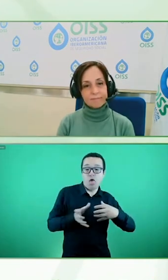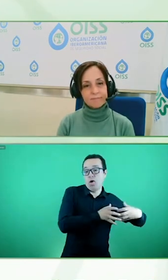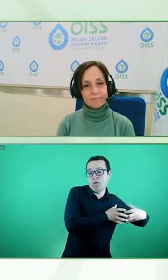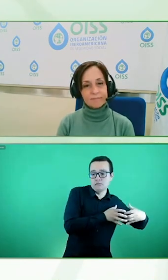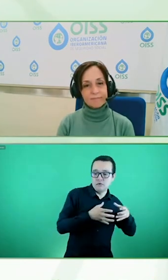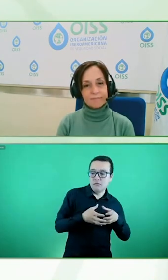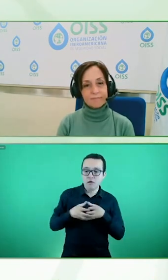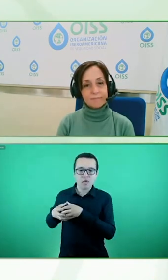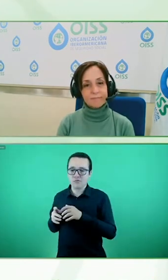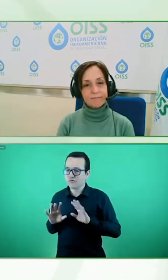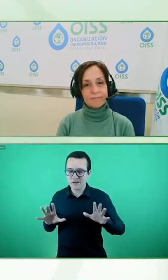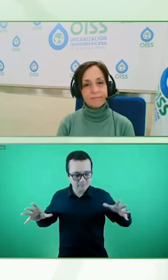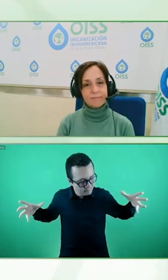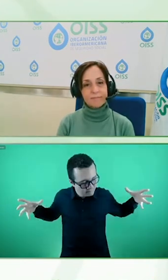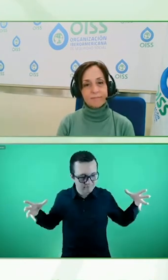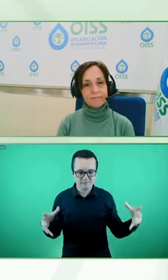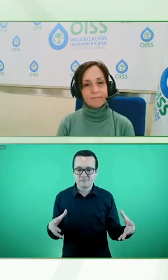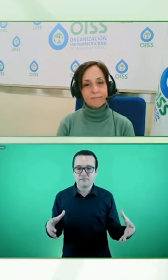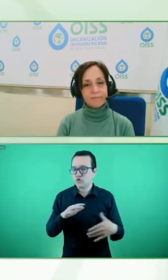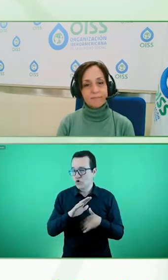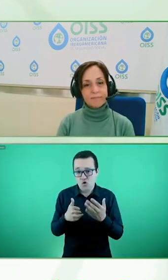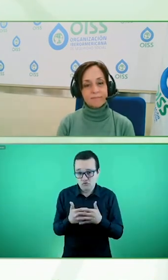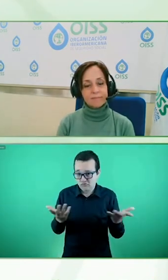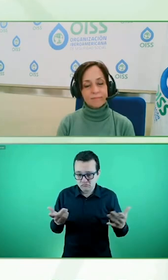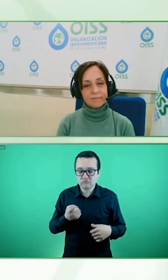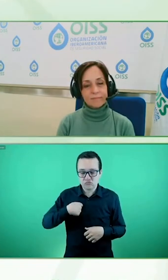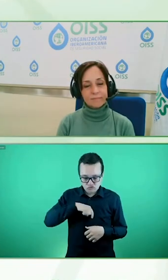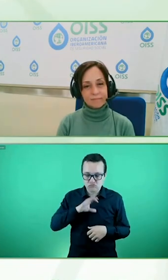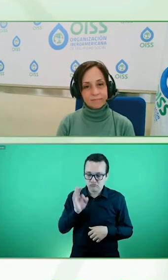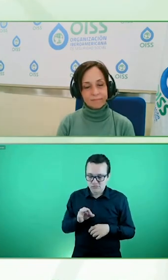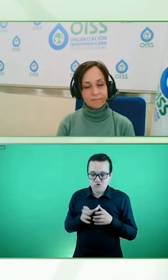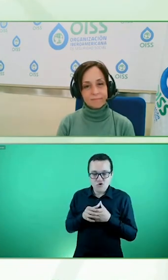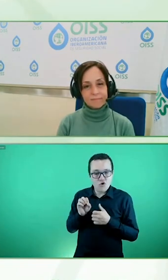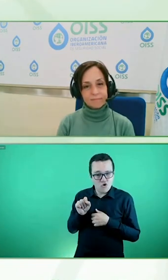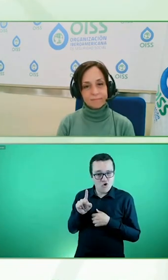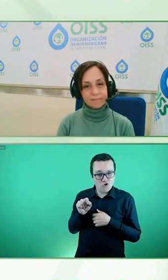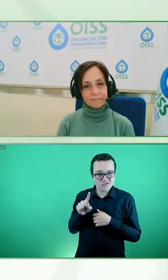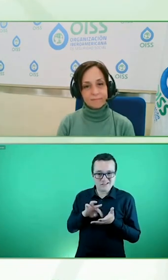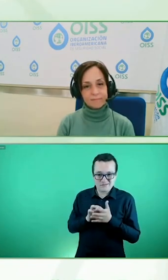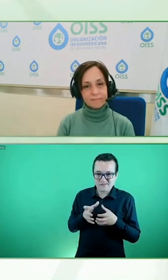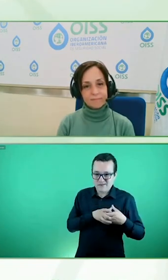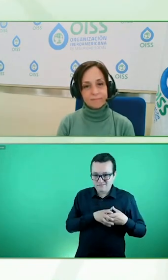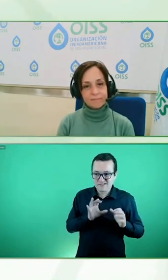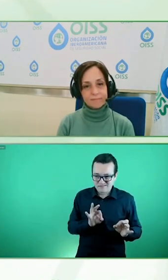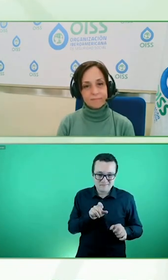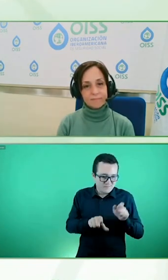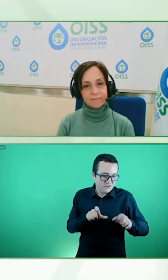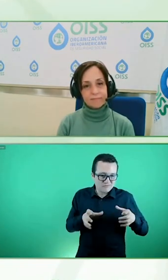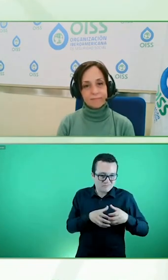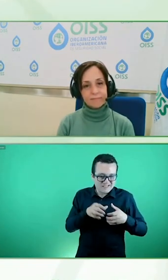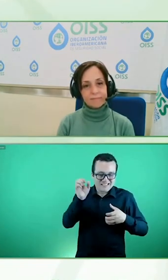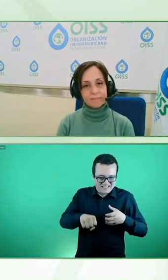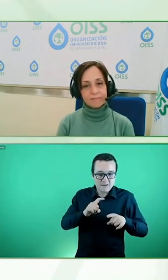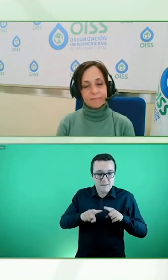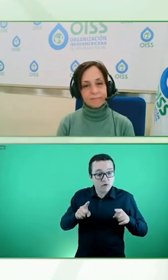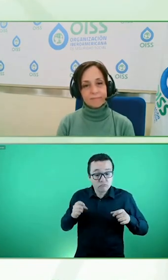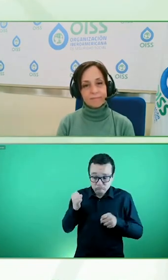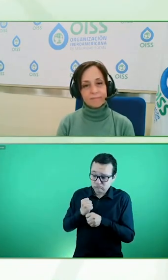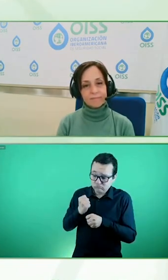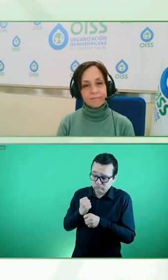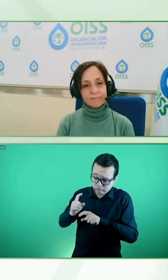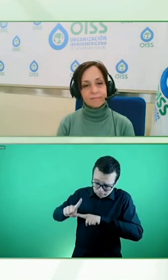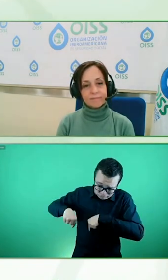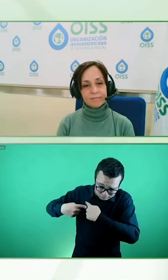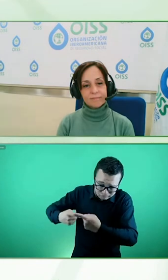sociedad civil sí nosotros dentro de las iniciativas de grupo social 11 sabéis que llevamos mucho tiempo trabajando en España y probablemente el trabajo conjunto con las